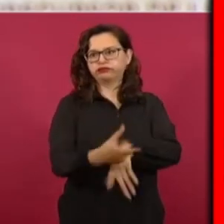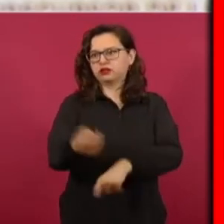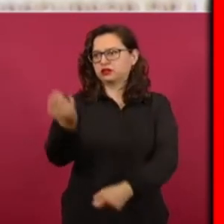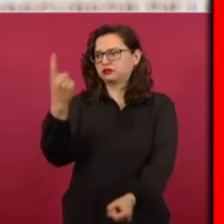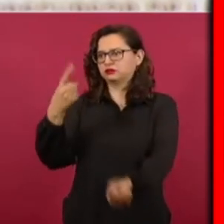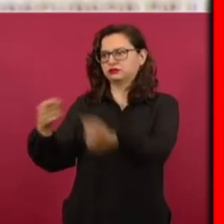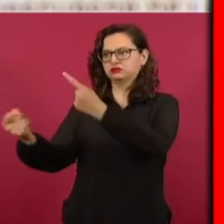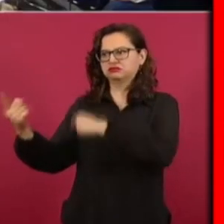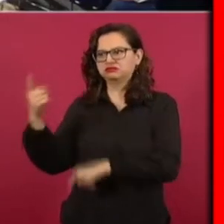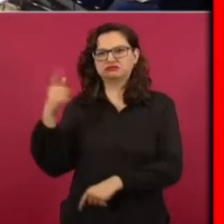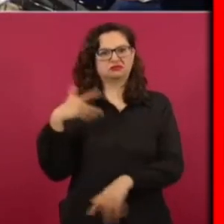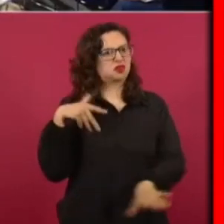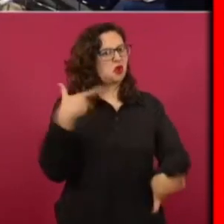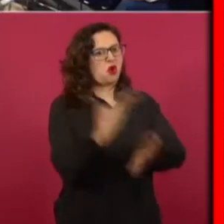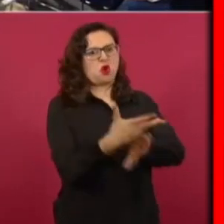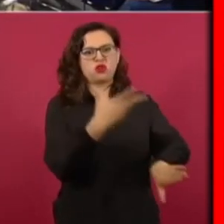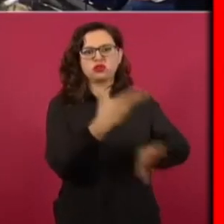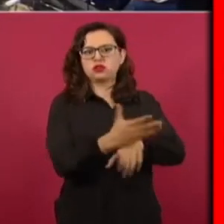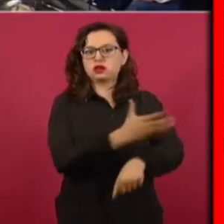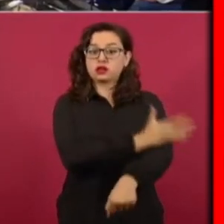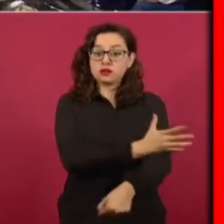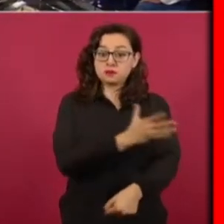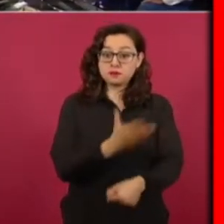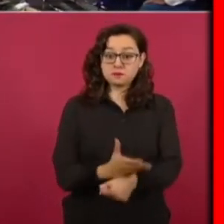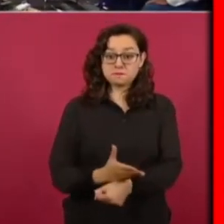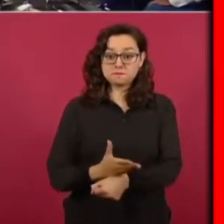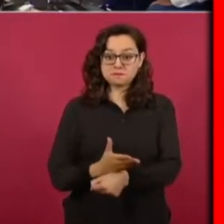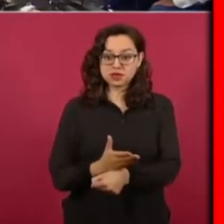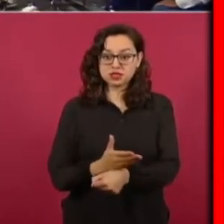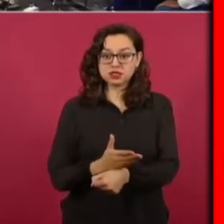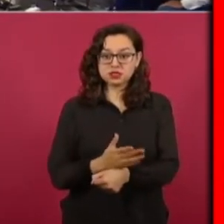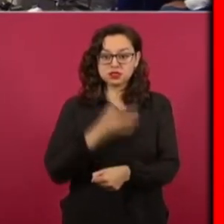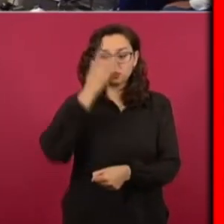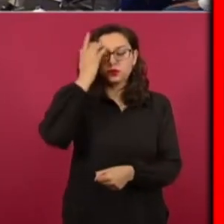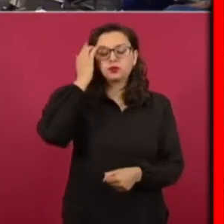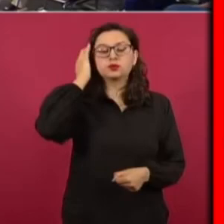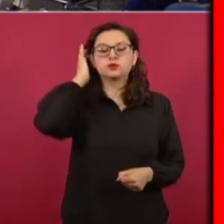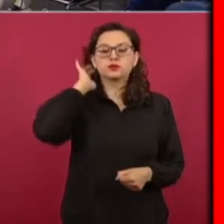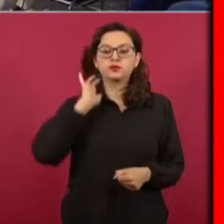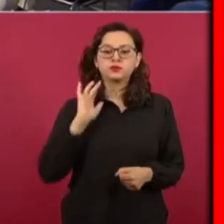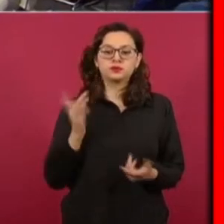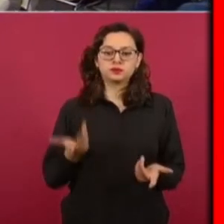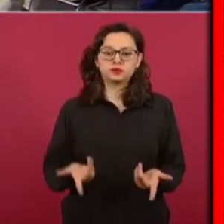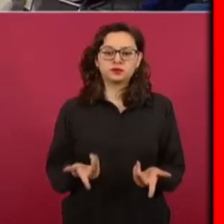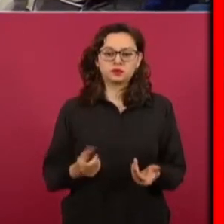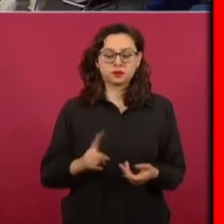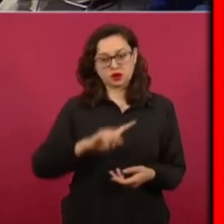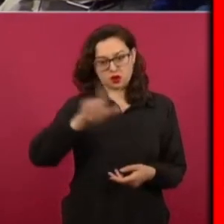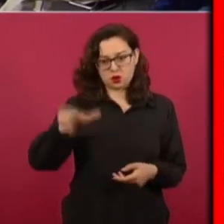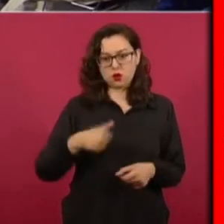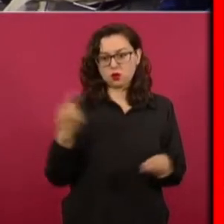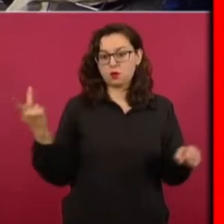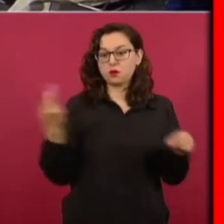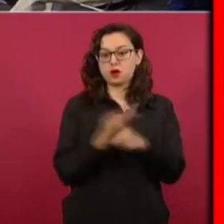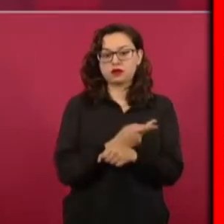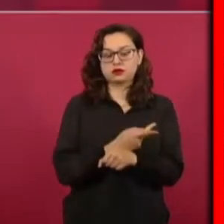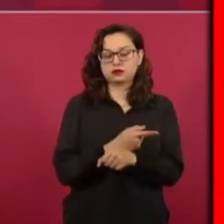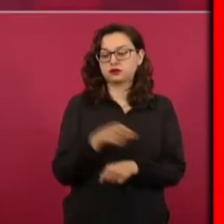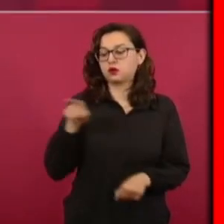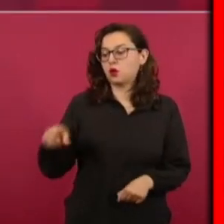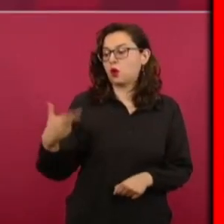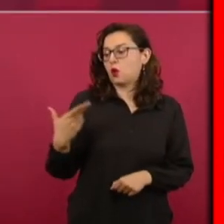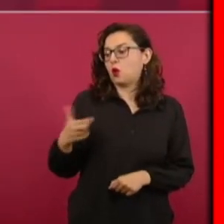y eh se manda a Huerta al norte